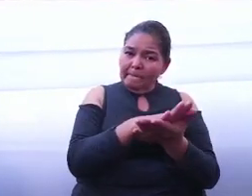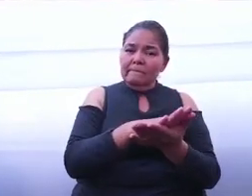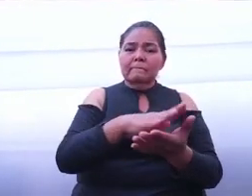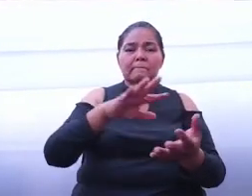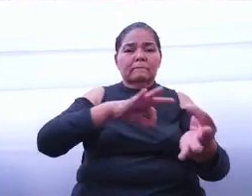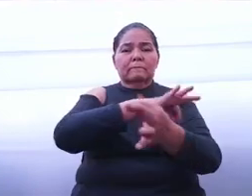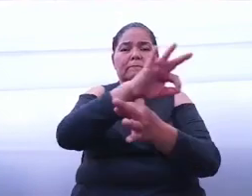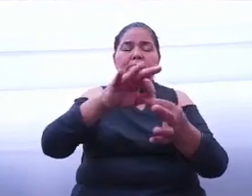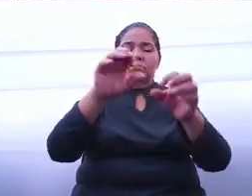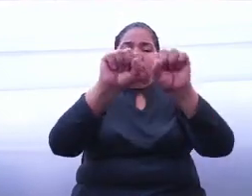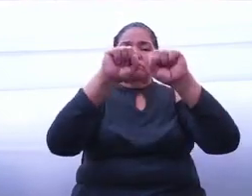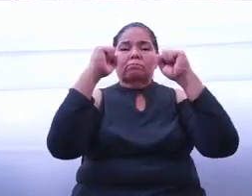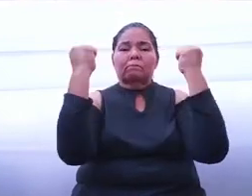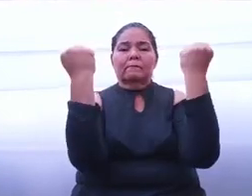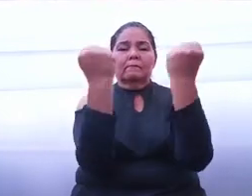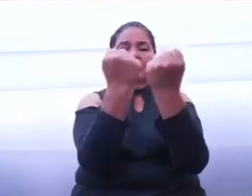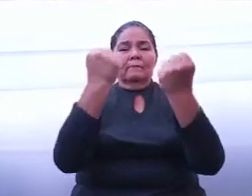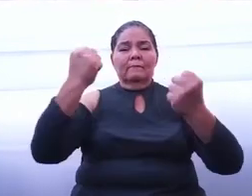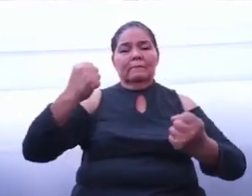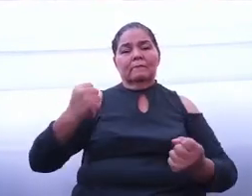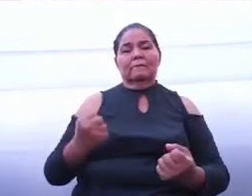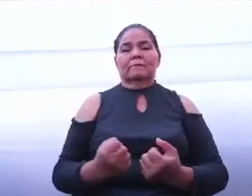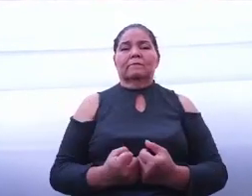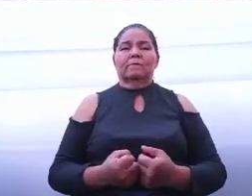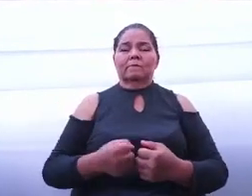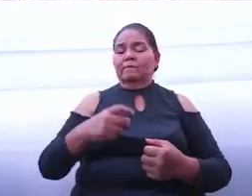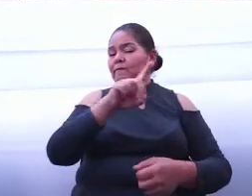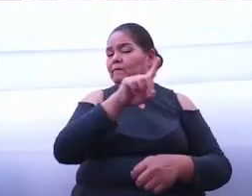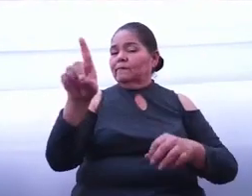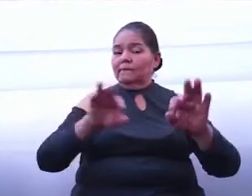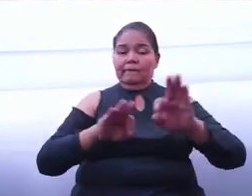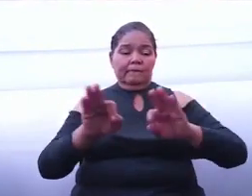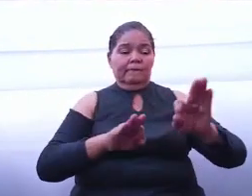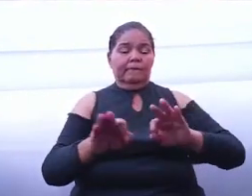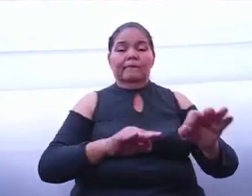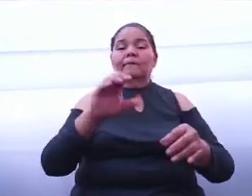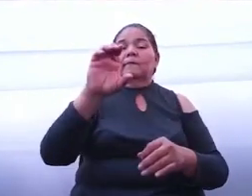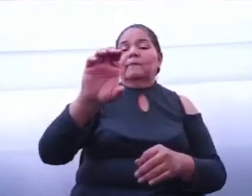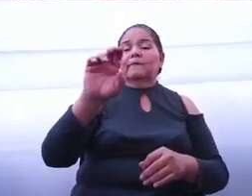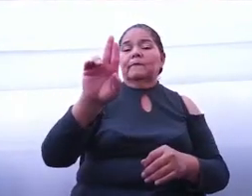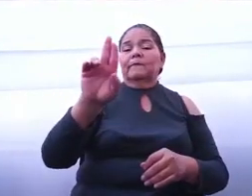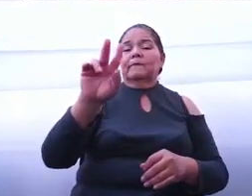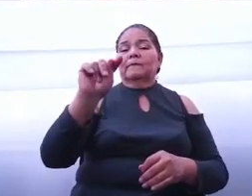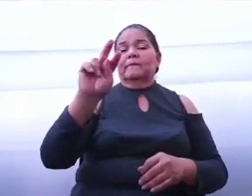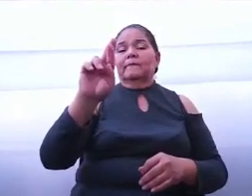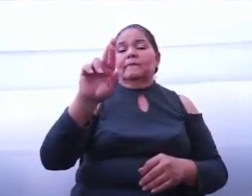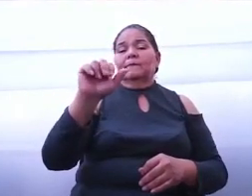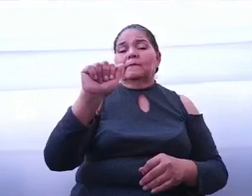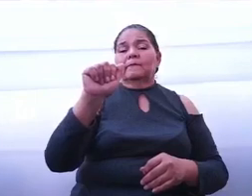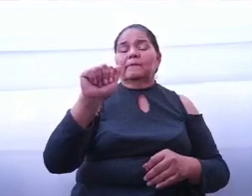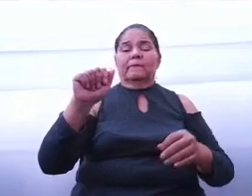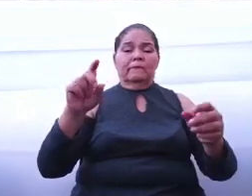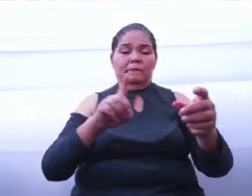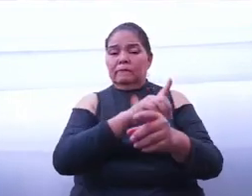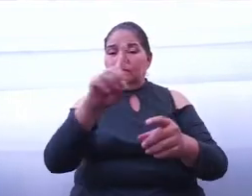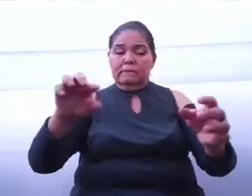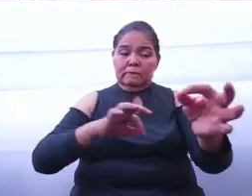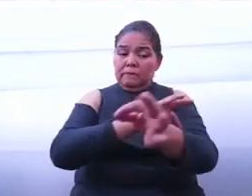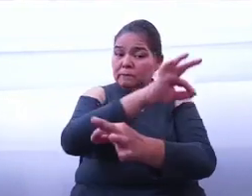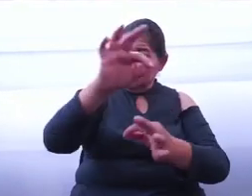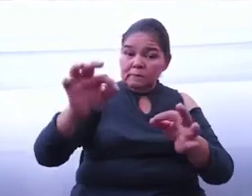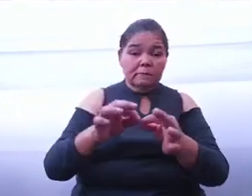sociedad. Tendremos talleres culturales al alcance de todos y todas